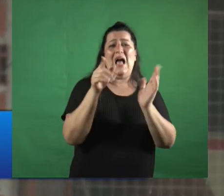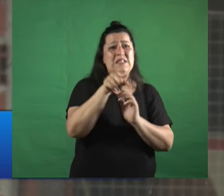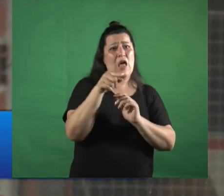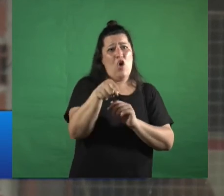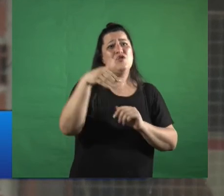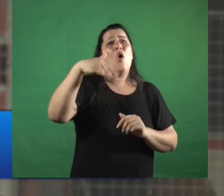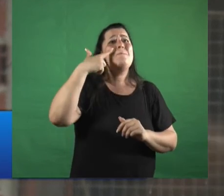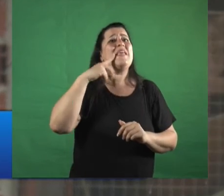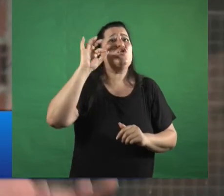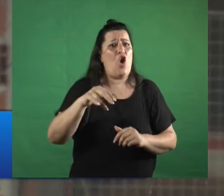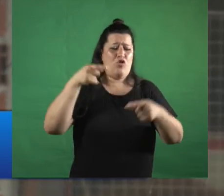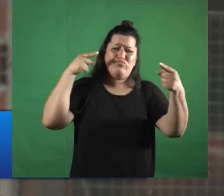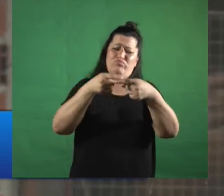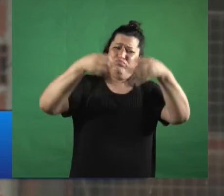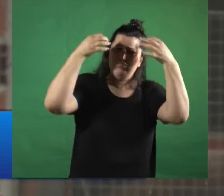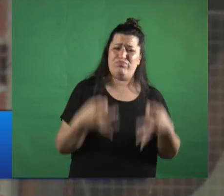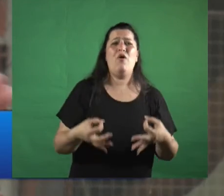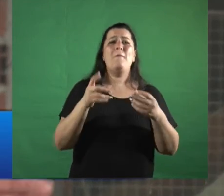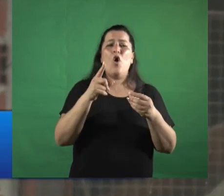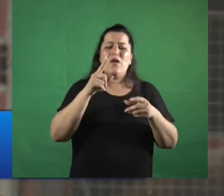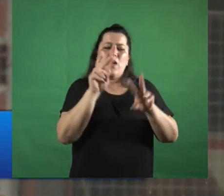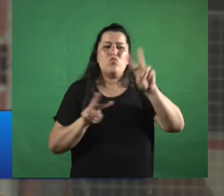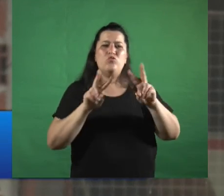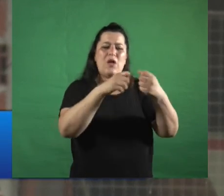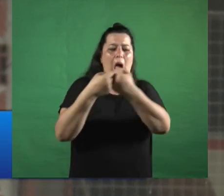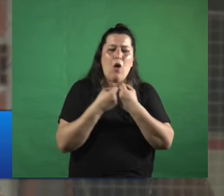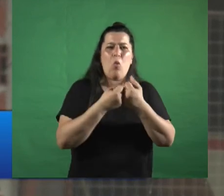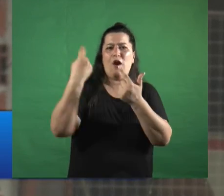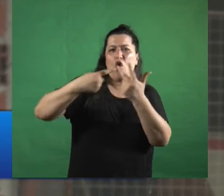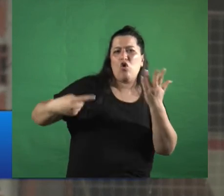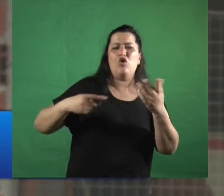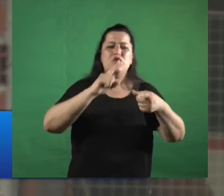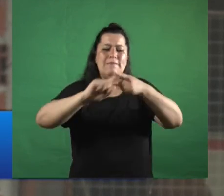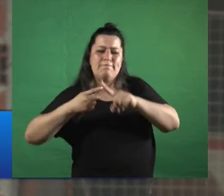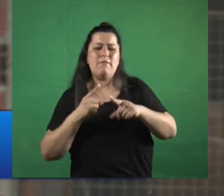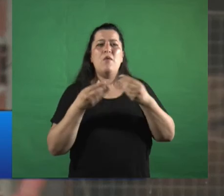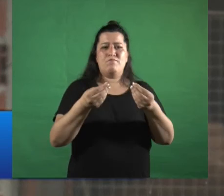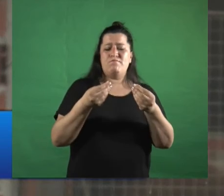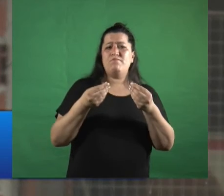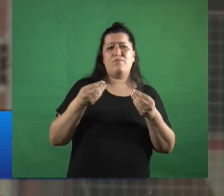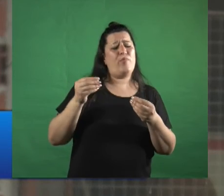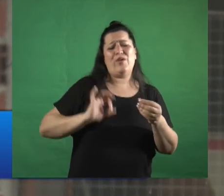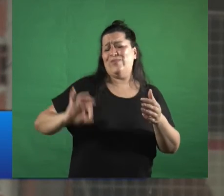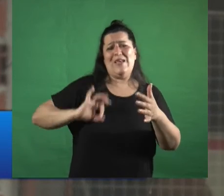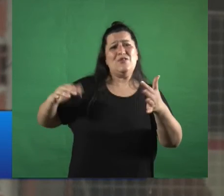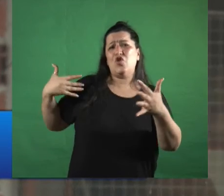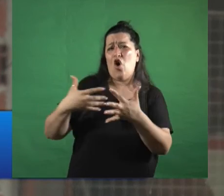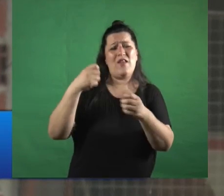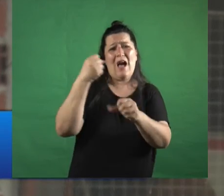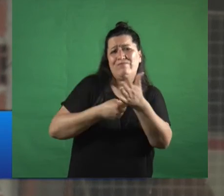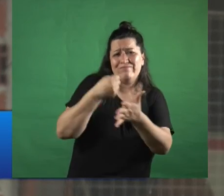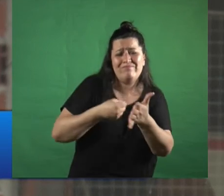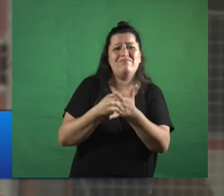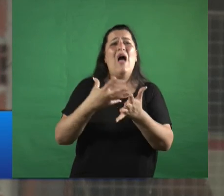porque deberían haber grandes consensos en relación a una cosa que es una una compulsa histórica en nuestra realidad pero bueno el